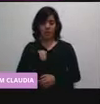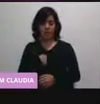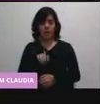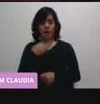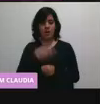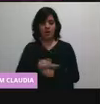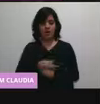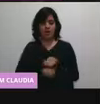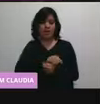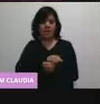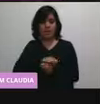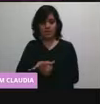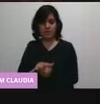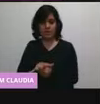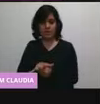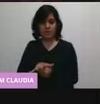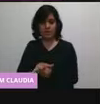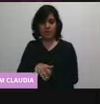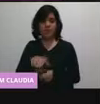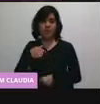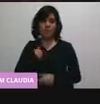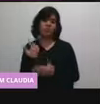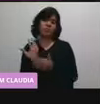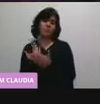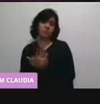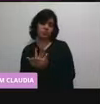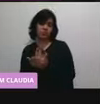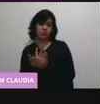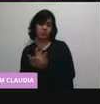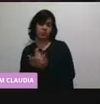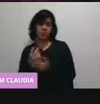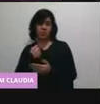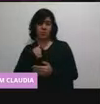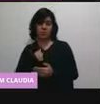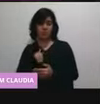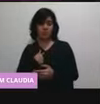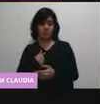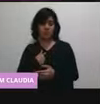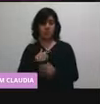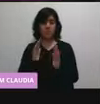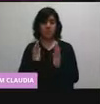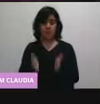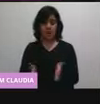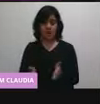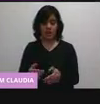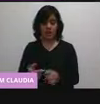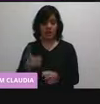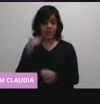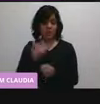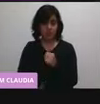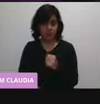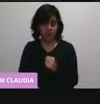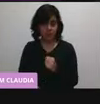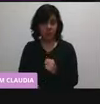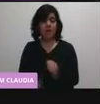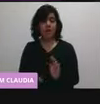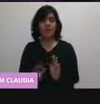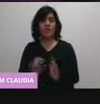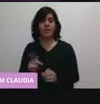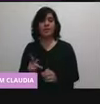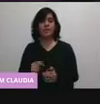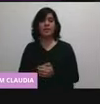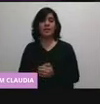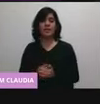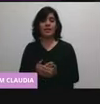enfermedad, voy a esperar a restablecerme. Si es una enfermedad no grave, pues un mes